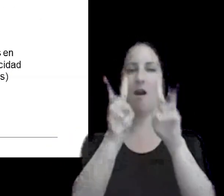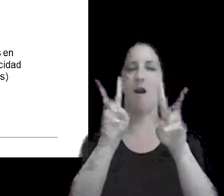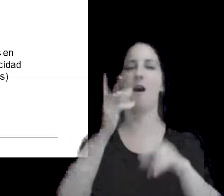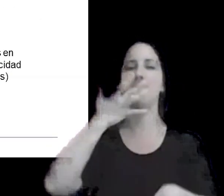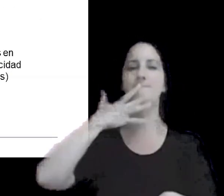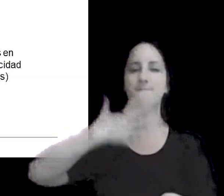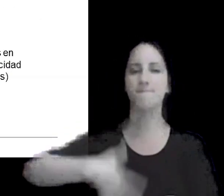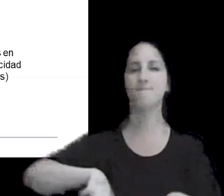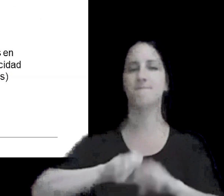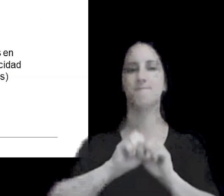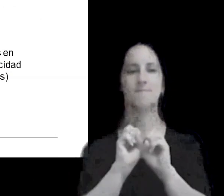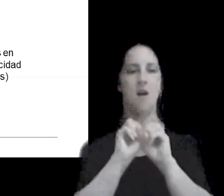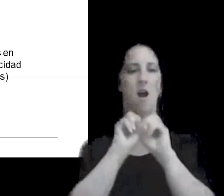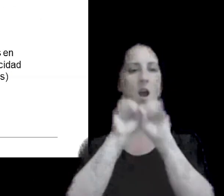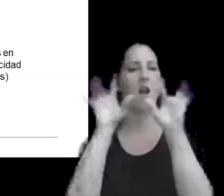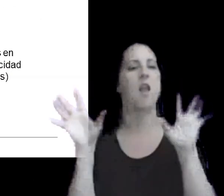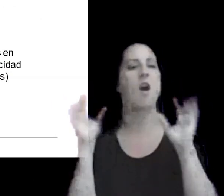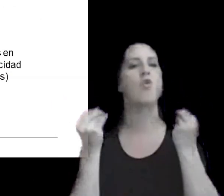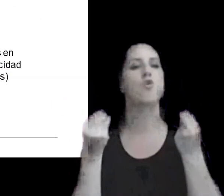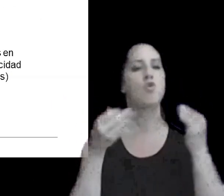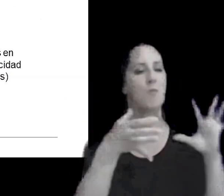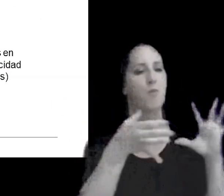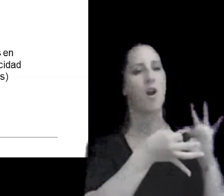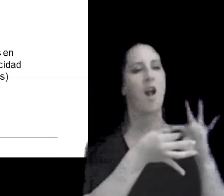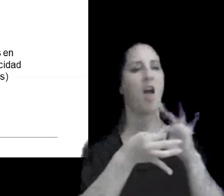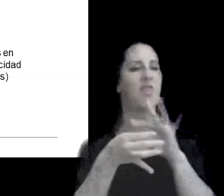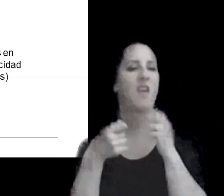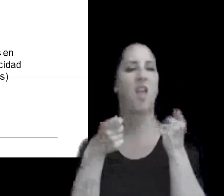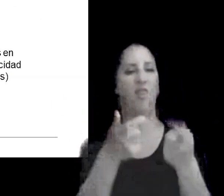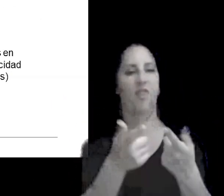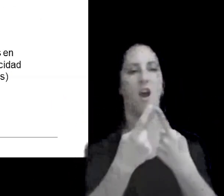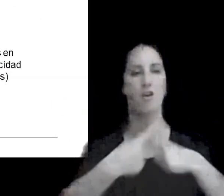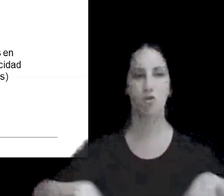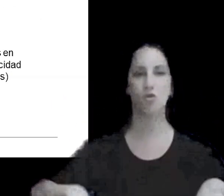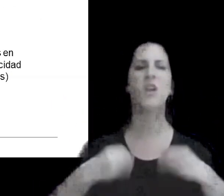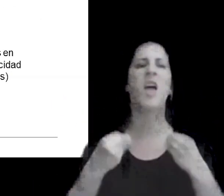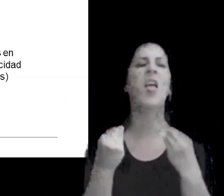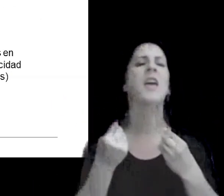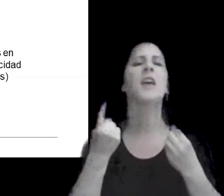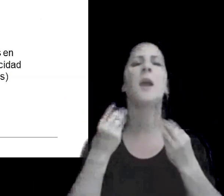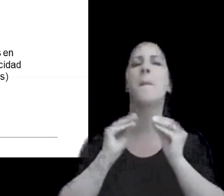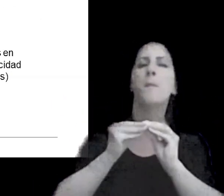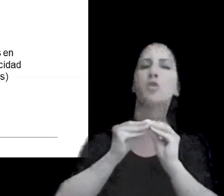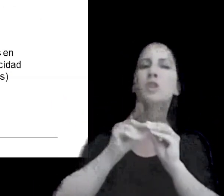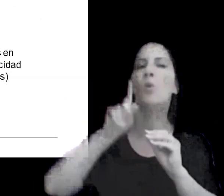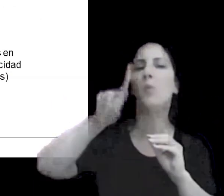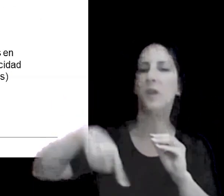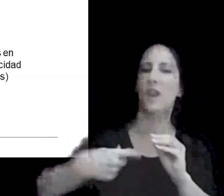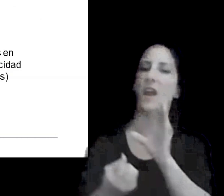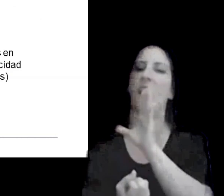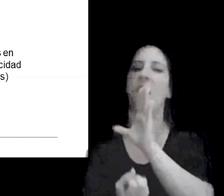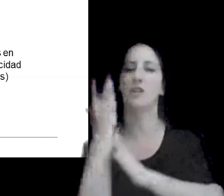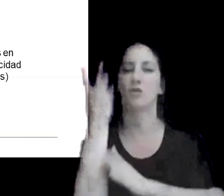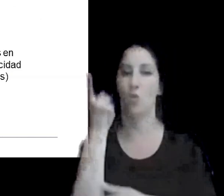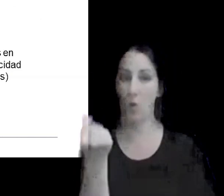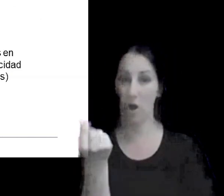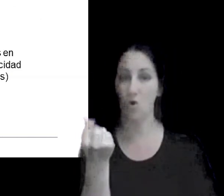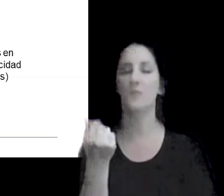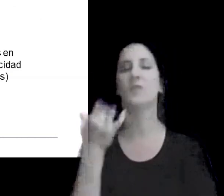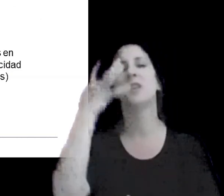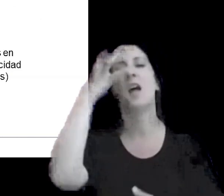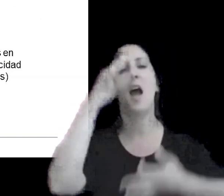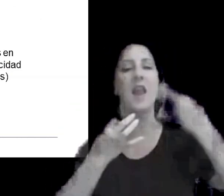es la cadena de suministro y cuáles son los factores que contribuyen a la creación de valor mediante un análisis